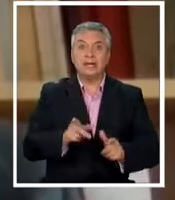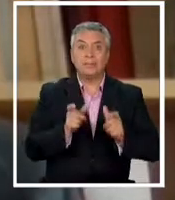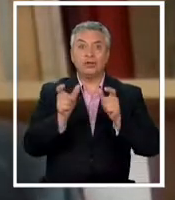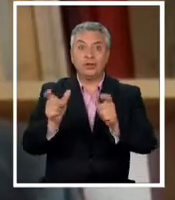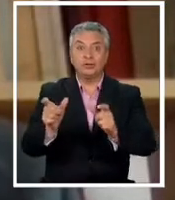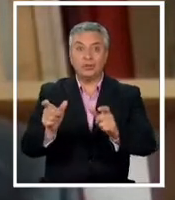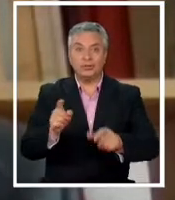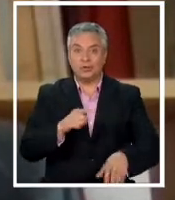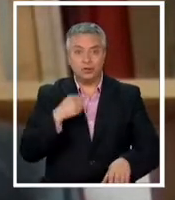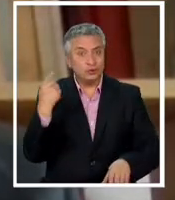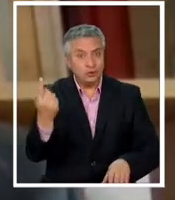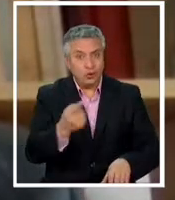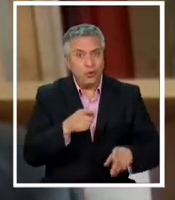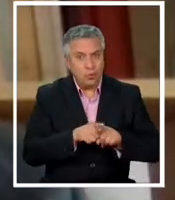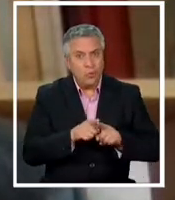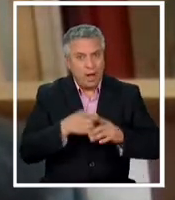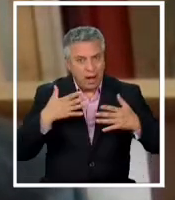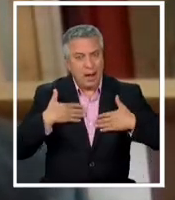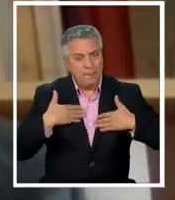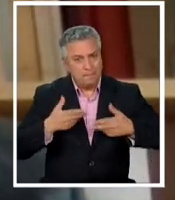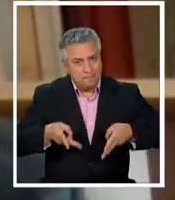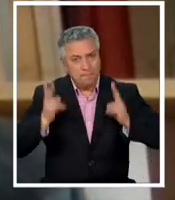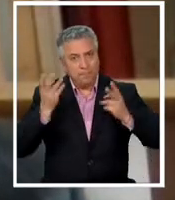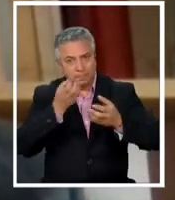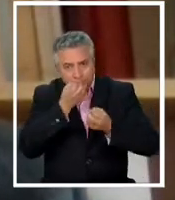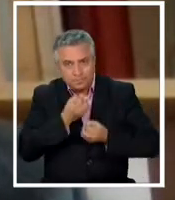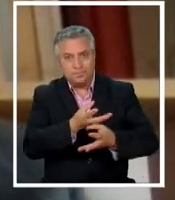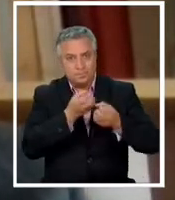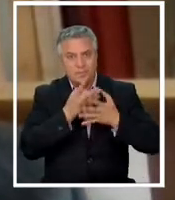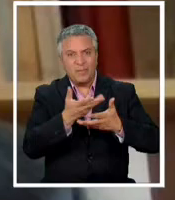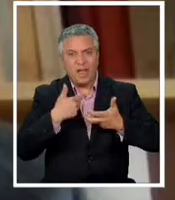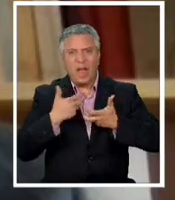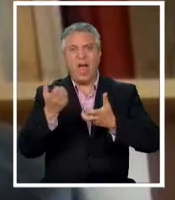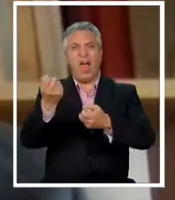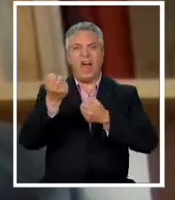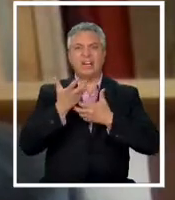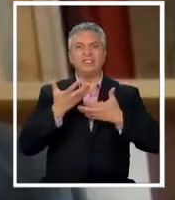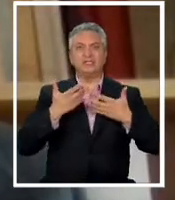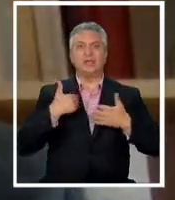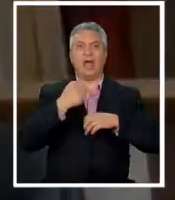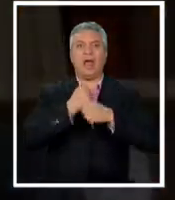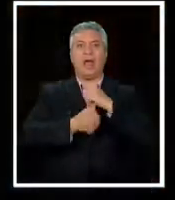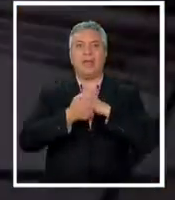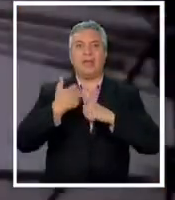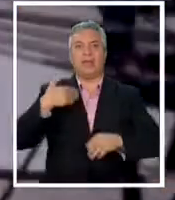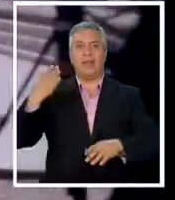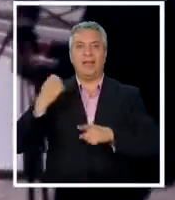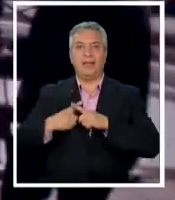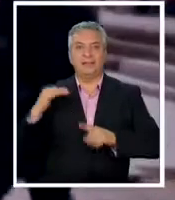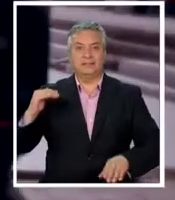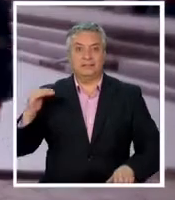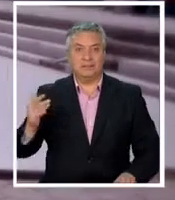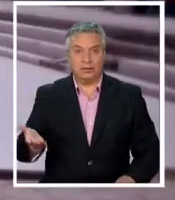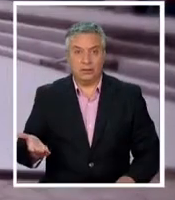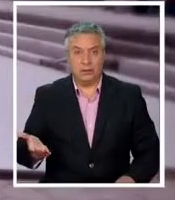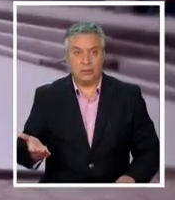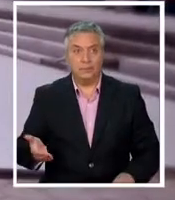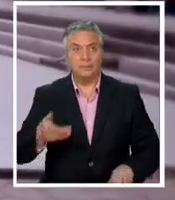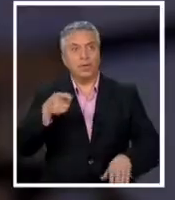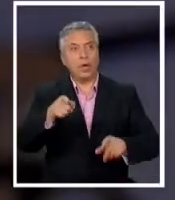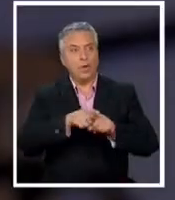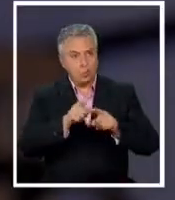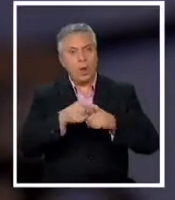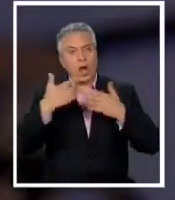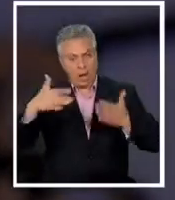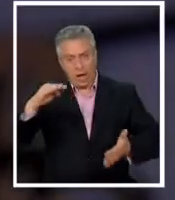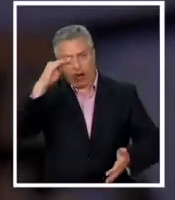todos están preparados para empezar a develar intimidades o agresiones que han recibido cuando eran menores de edad. Nadie está. Desde la Fundación para la Confianza